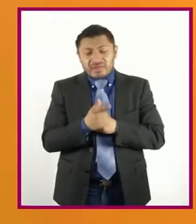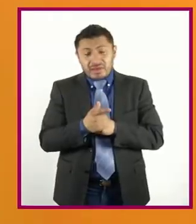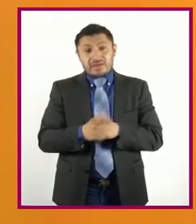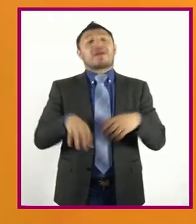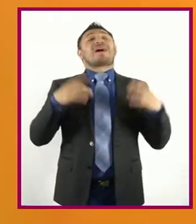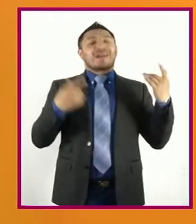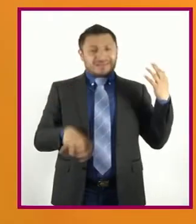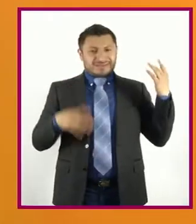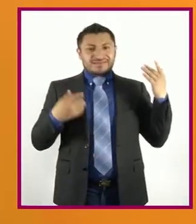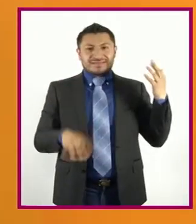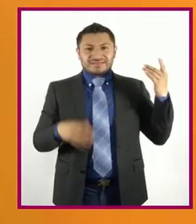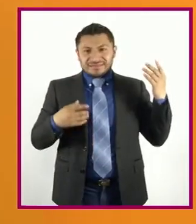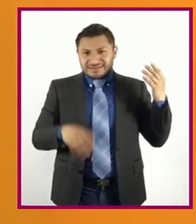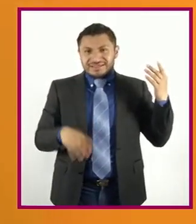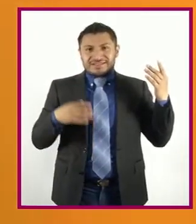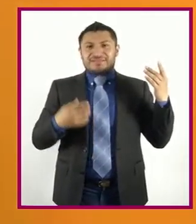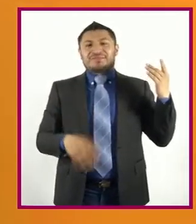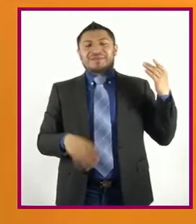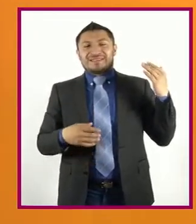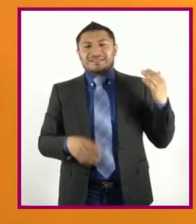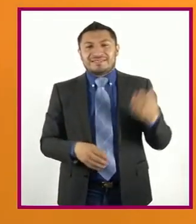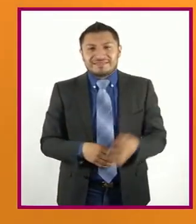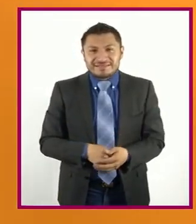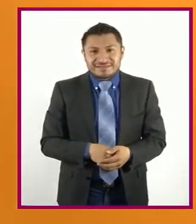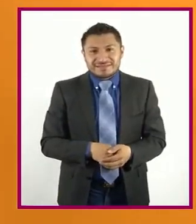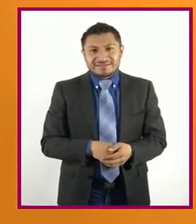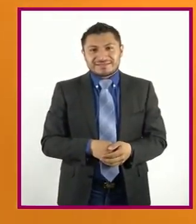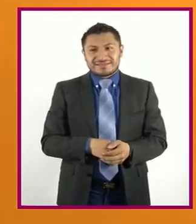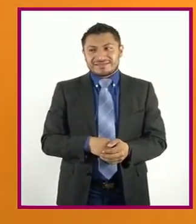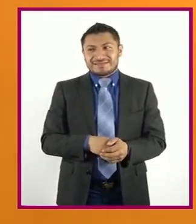guitarra La guitarra Debe de estar Por aquí Por aquí